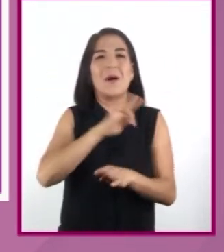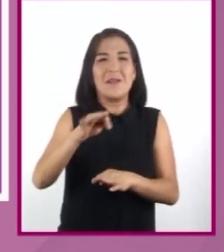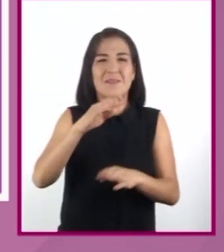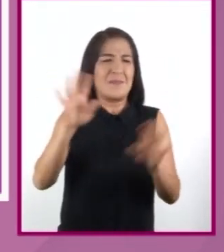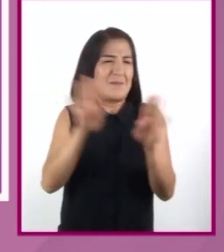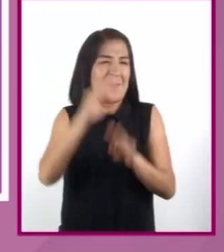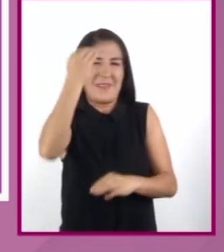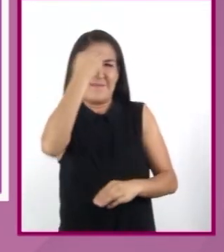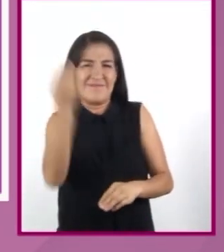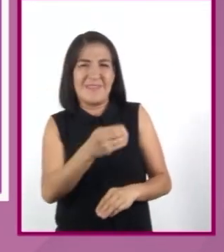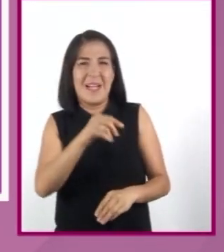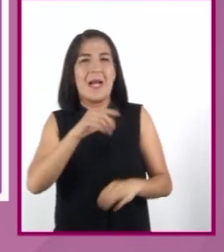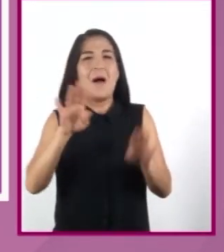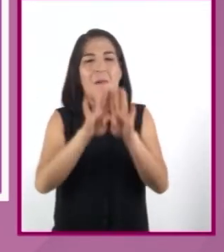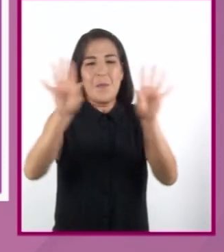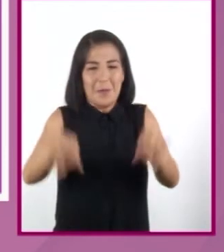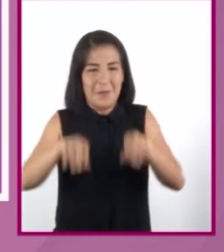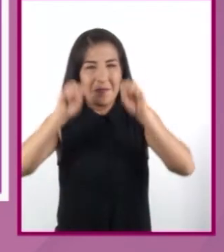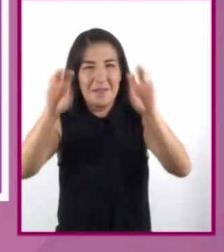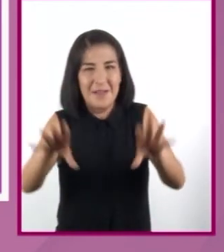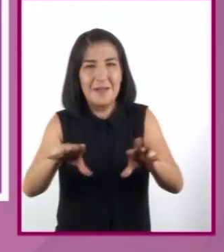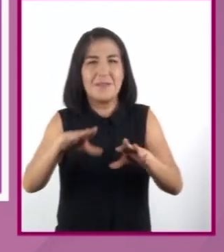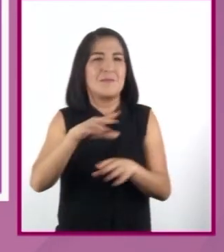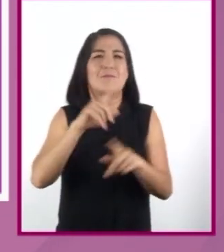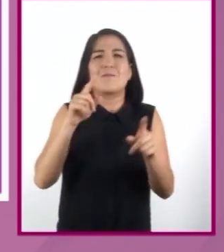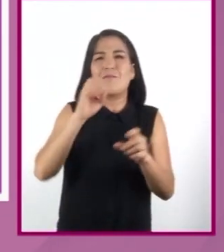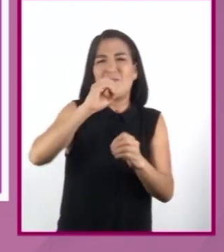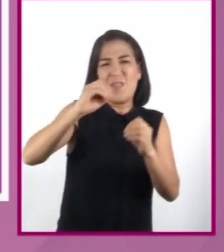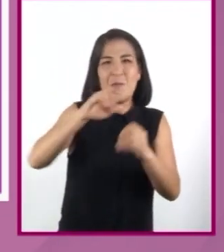extraños. Hay magia y elementos sobrenaturales.